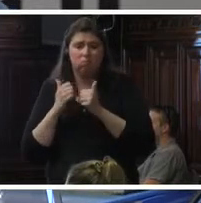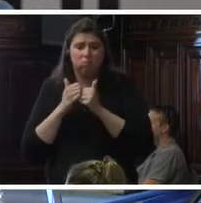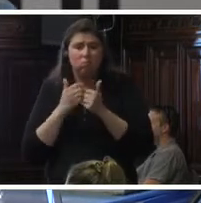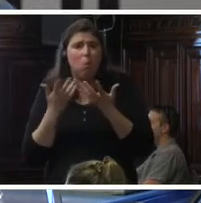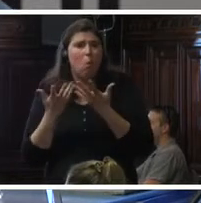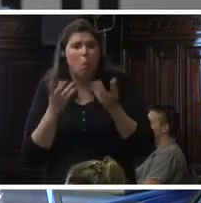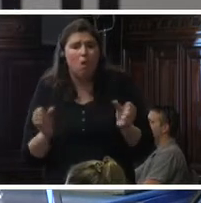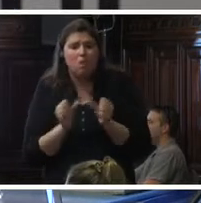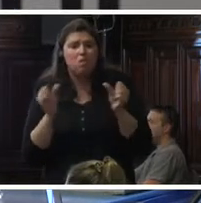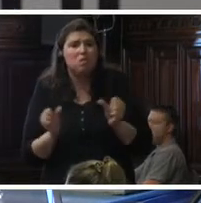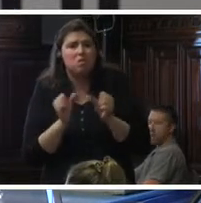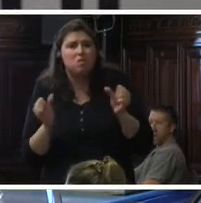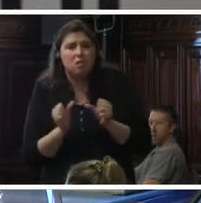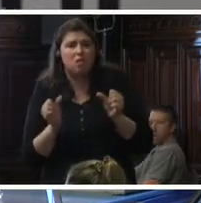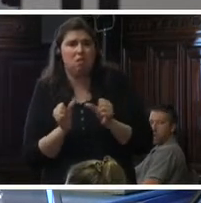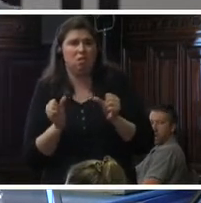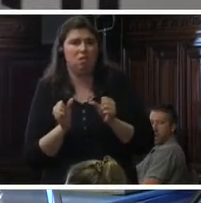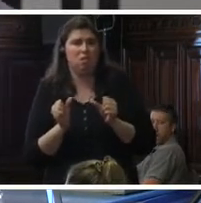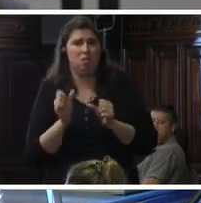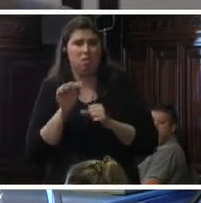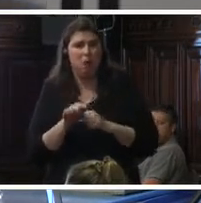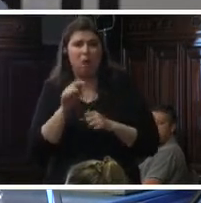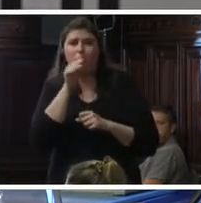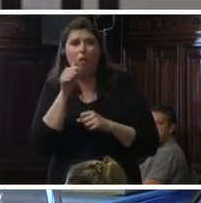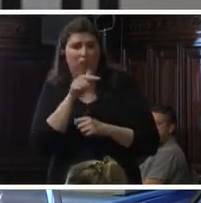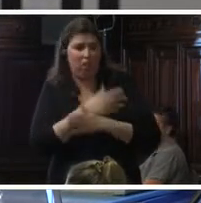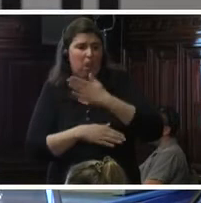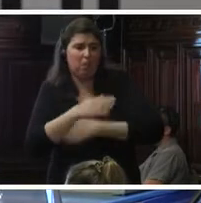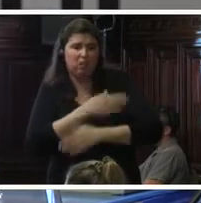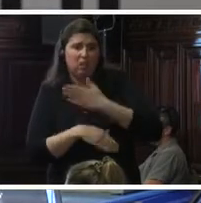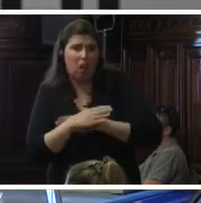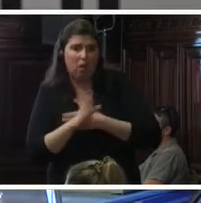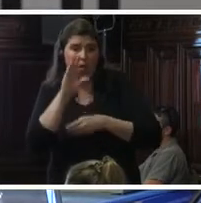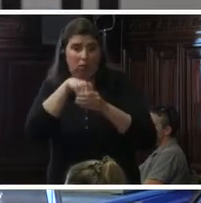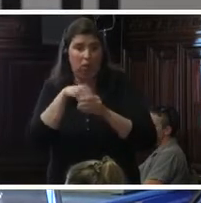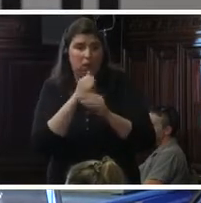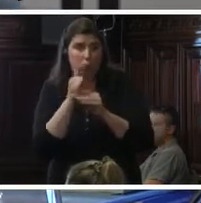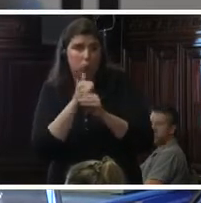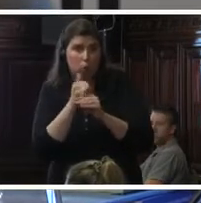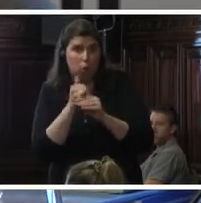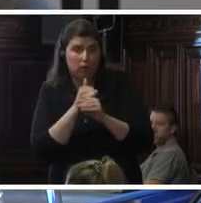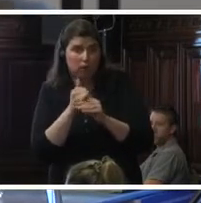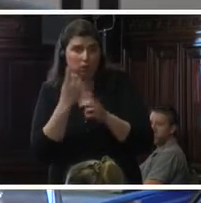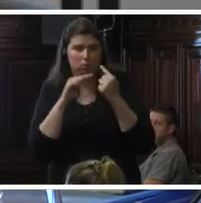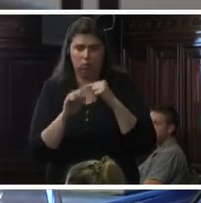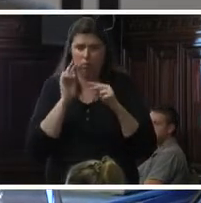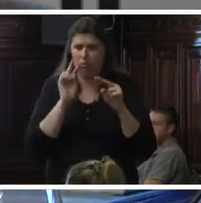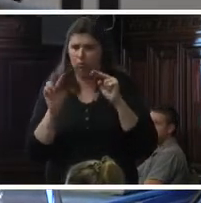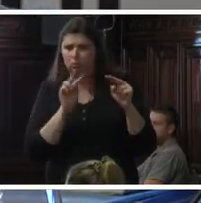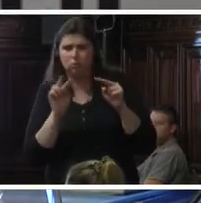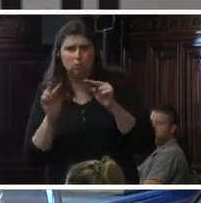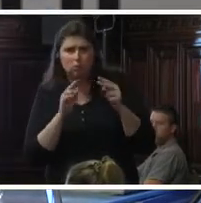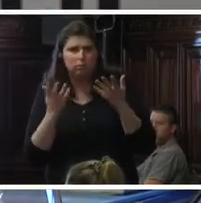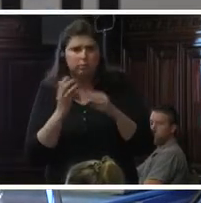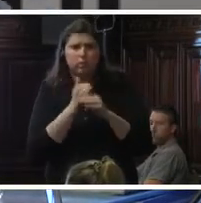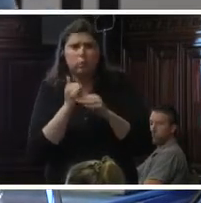carga de la discapacidad, vamos a meterlos en las instituciones. Y entonces miramos en las